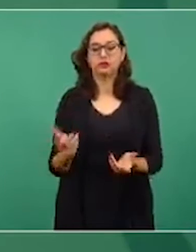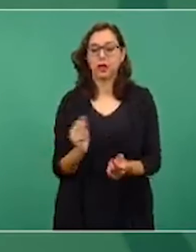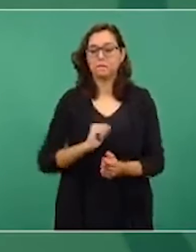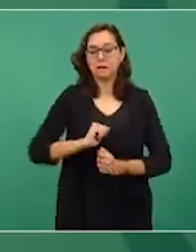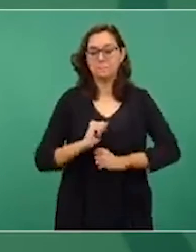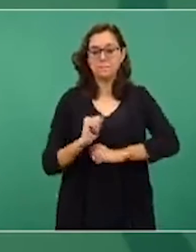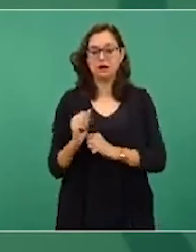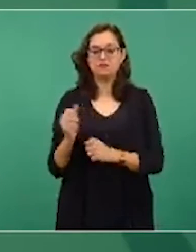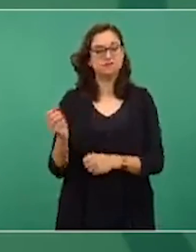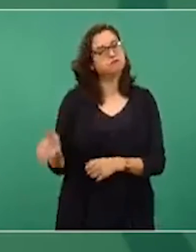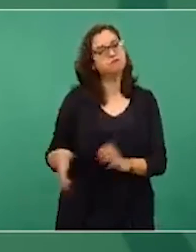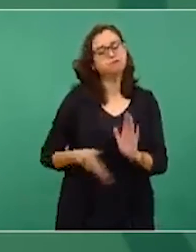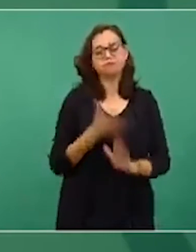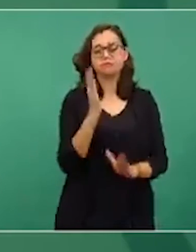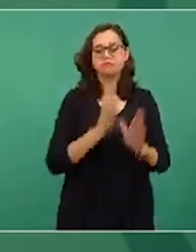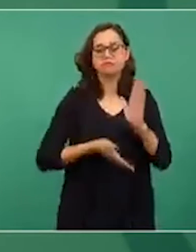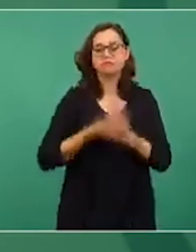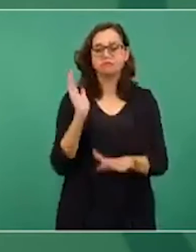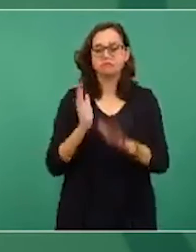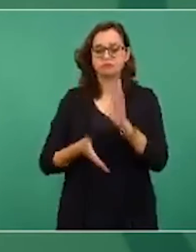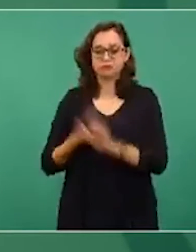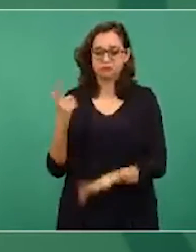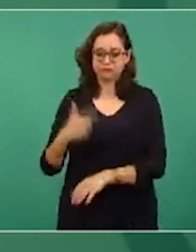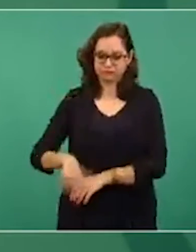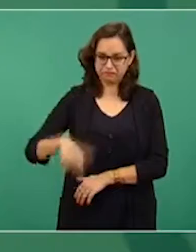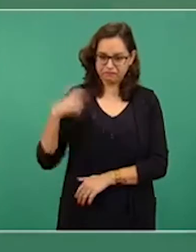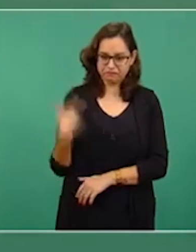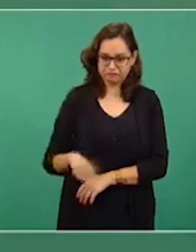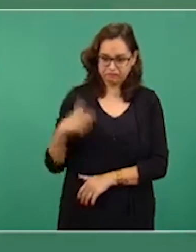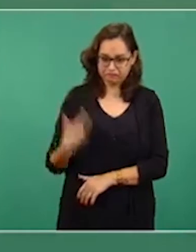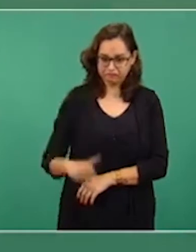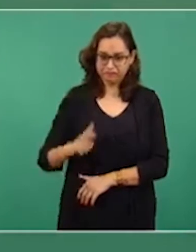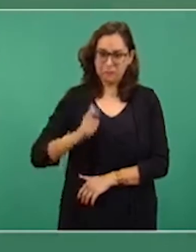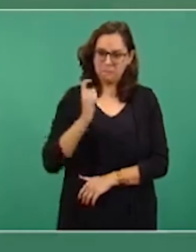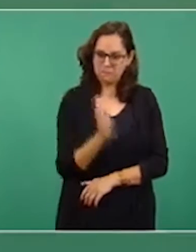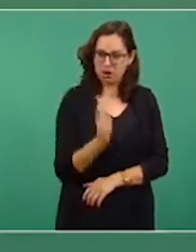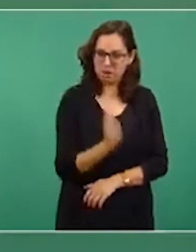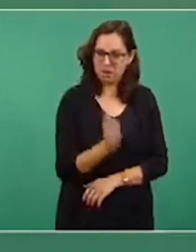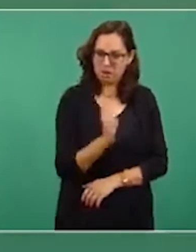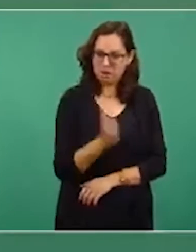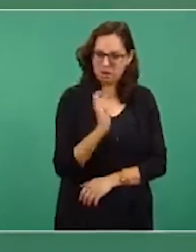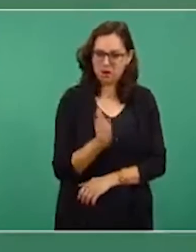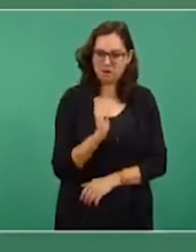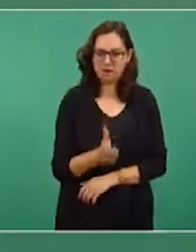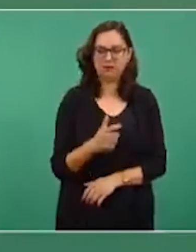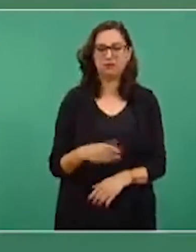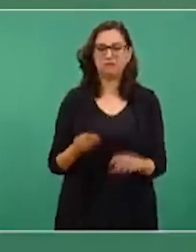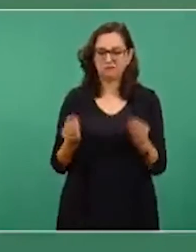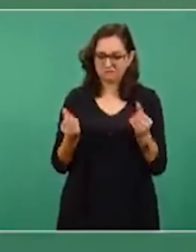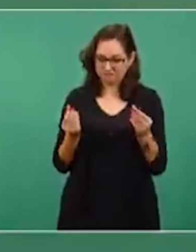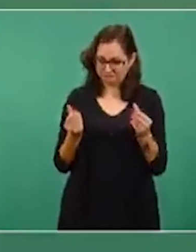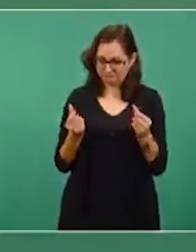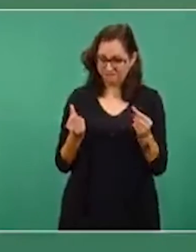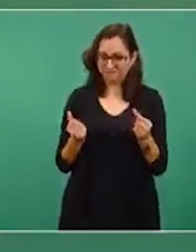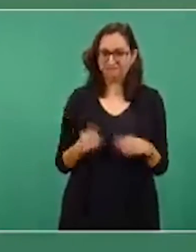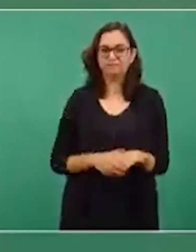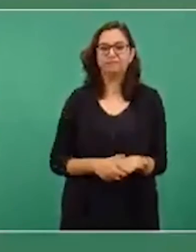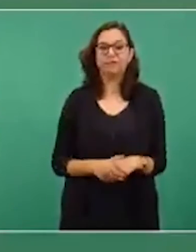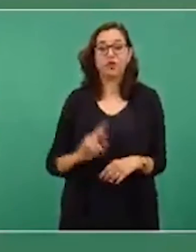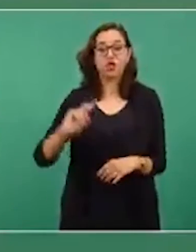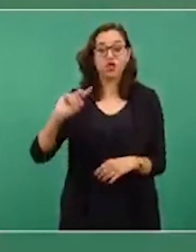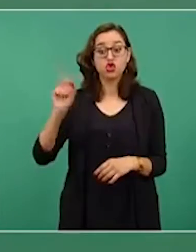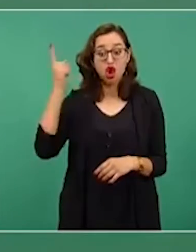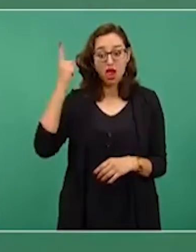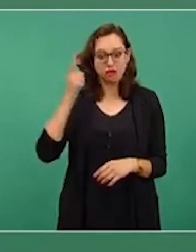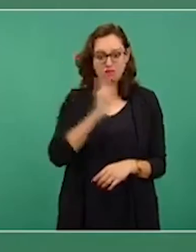que ganaban bastante, muchos billullos en dólar,